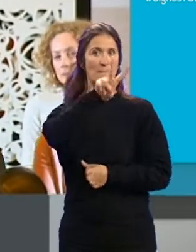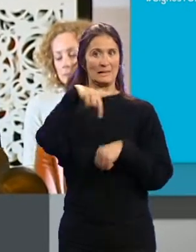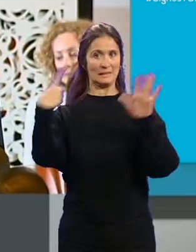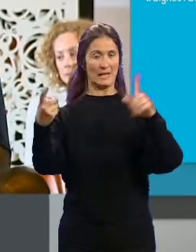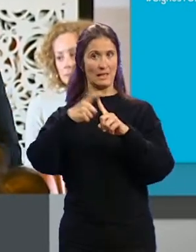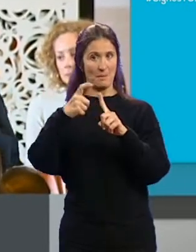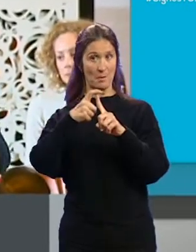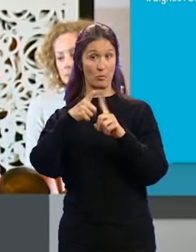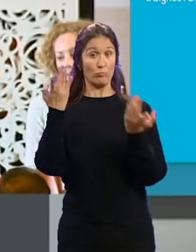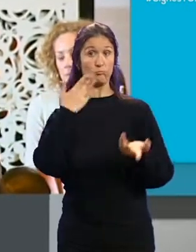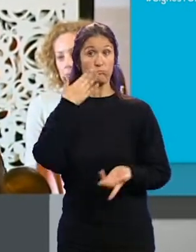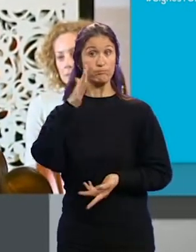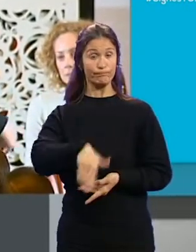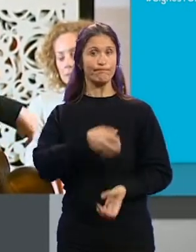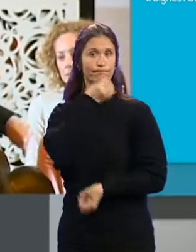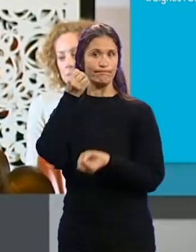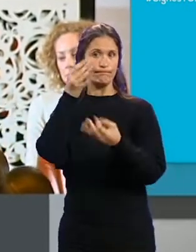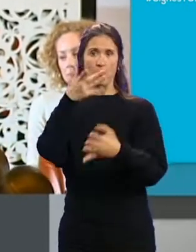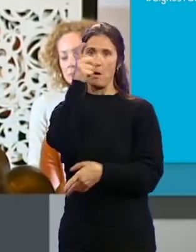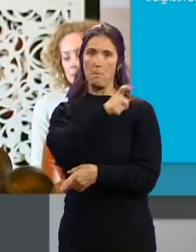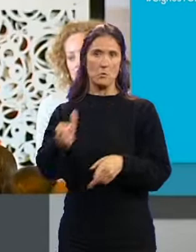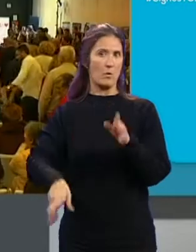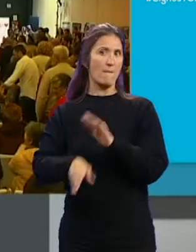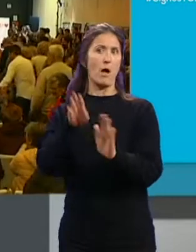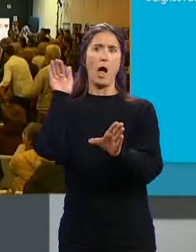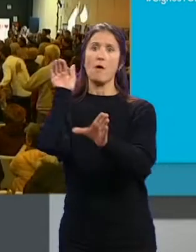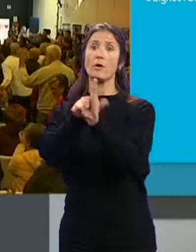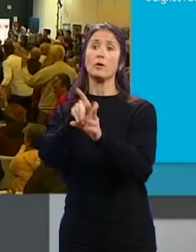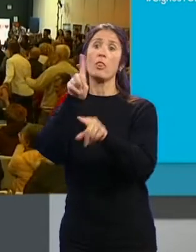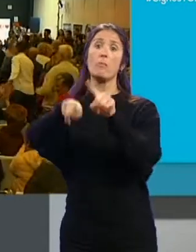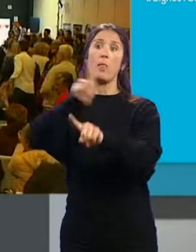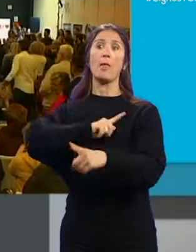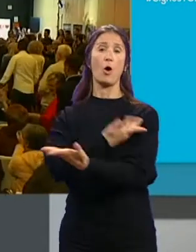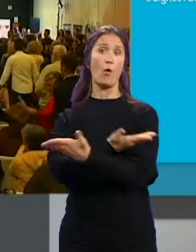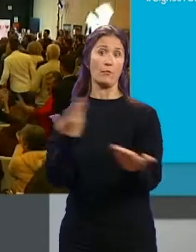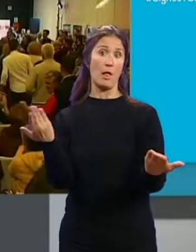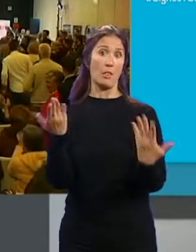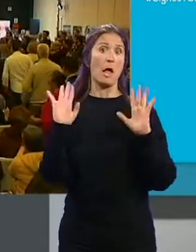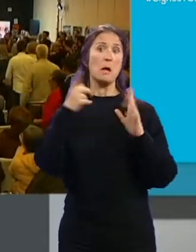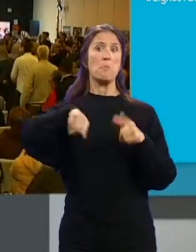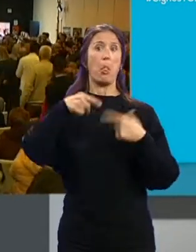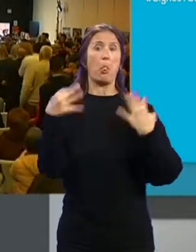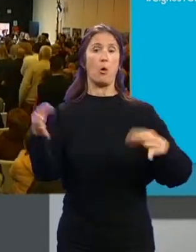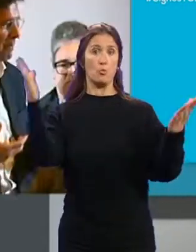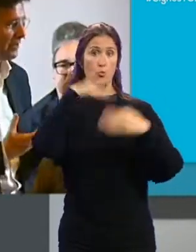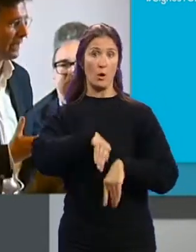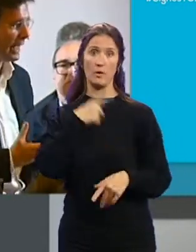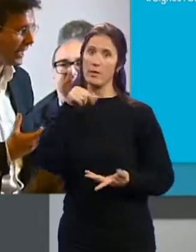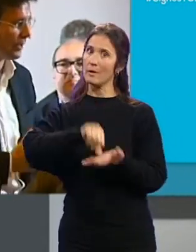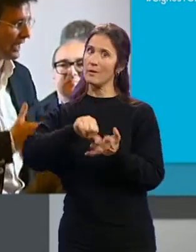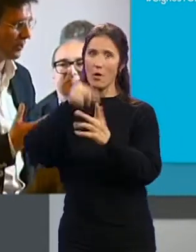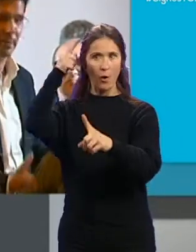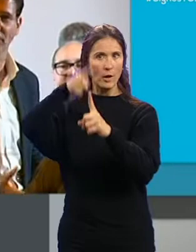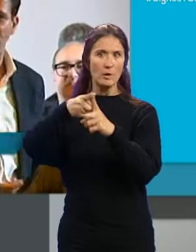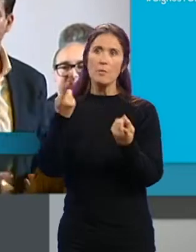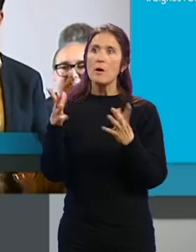de mayo. ...Cuenca ha expuesto que la gente va a votar... ...a quien le genere confianza y que son inconformistas. Esta ciudad tiene que ambicionar